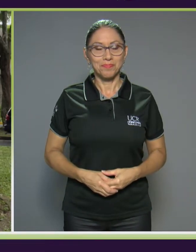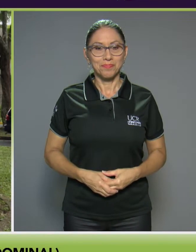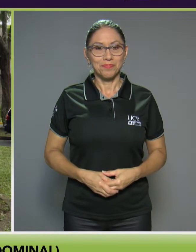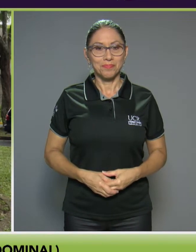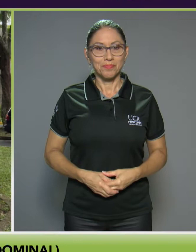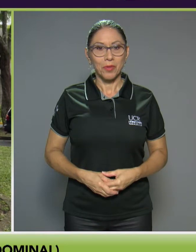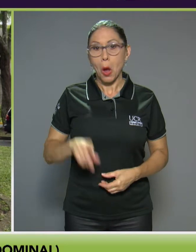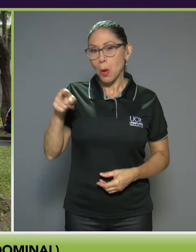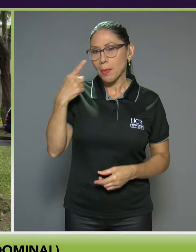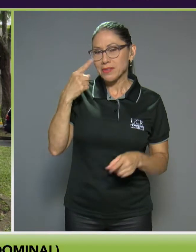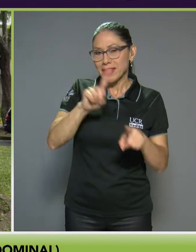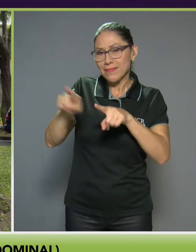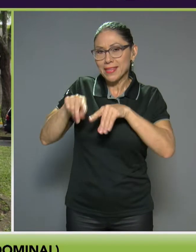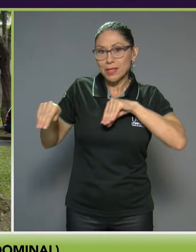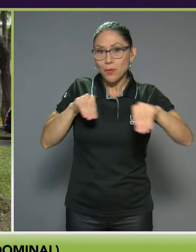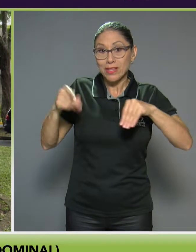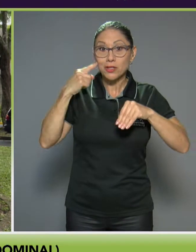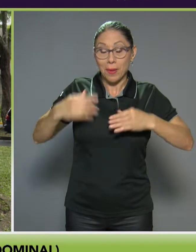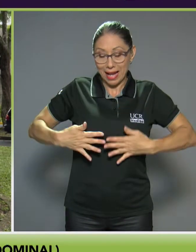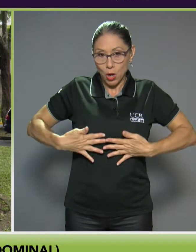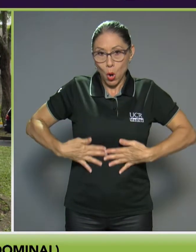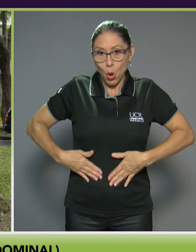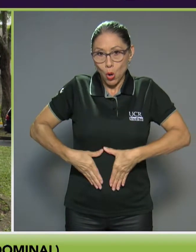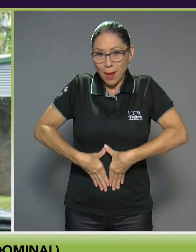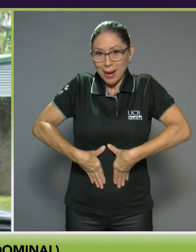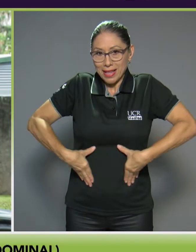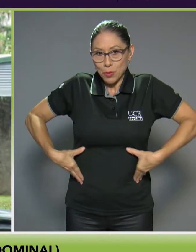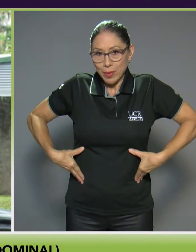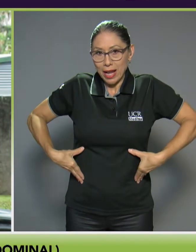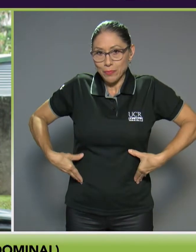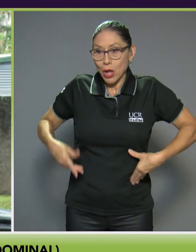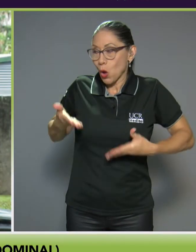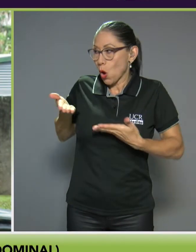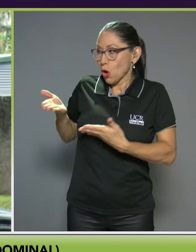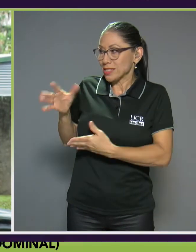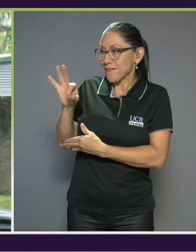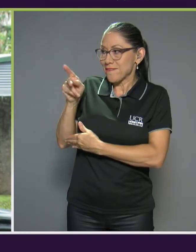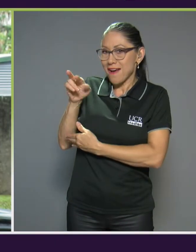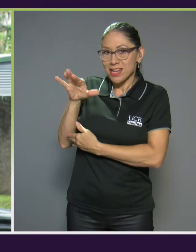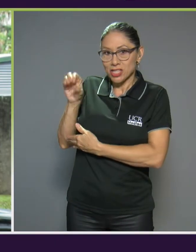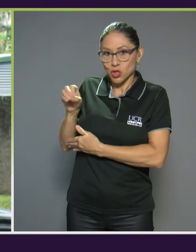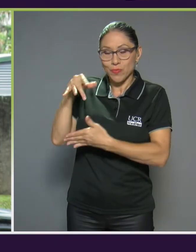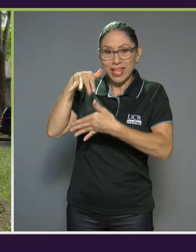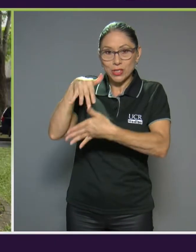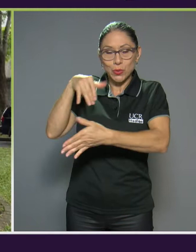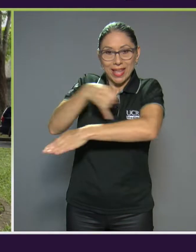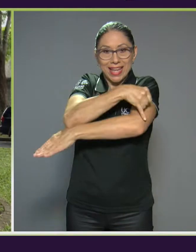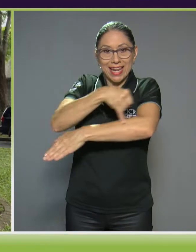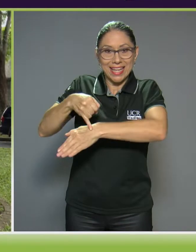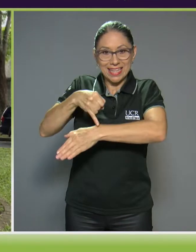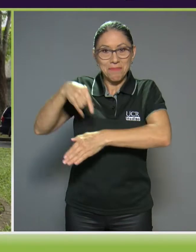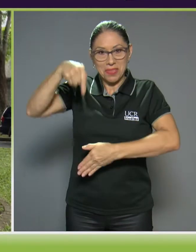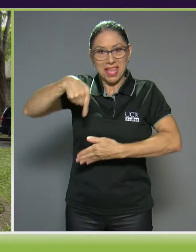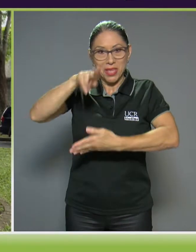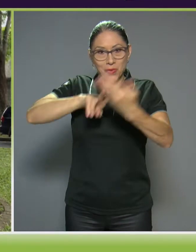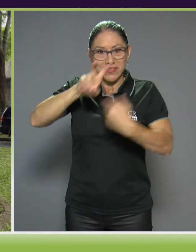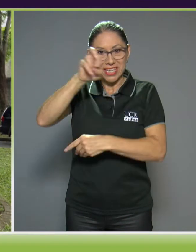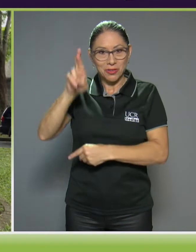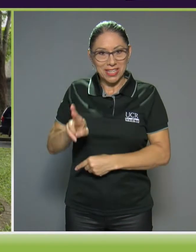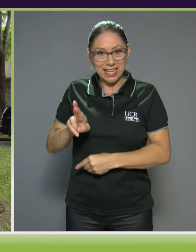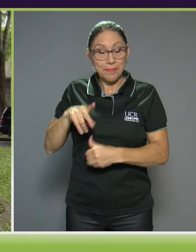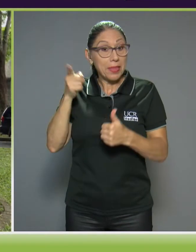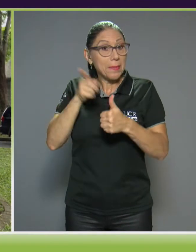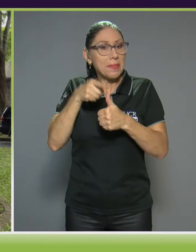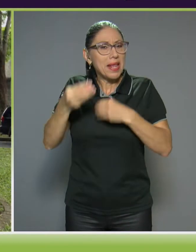Hoy vamos a ver algunos ejercicios que son para el core o la parte abdominal. Hoy estamos con Fabricio, estudiante de Ingeniería de la Universidad de Costa Rica. Y lo primero que vamos a hacer